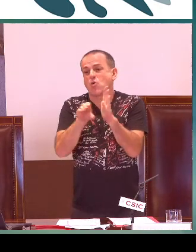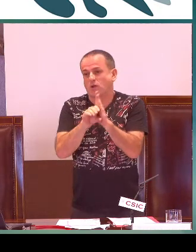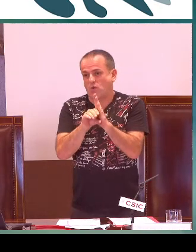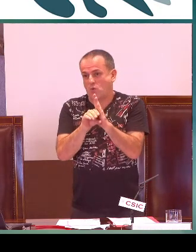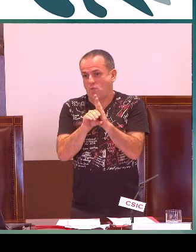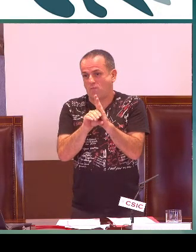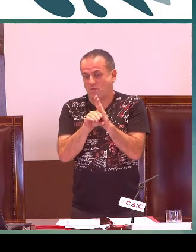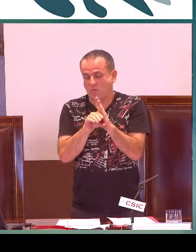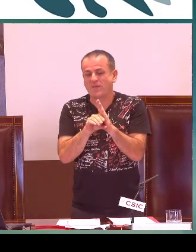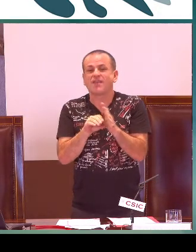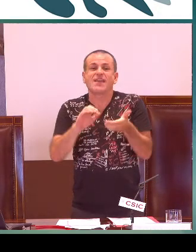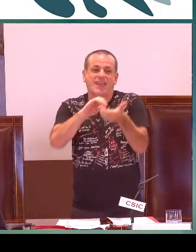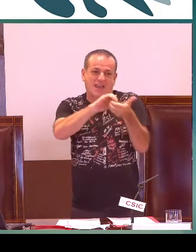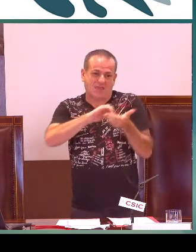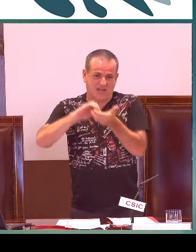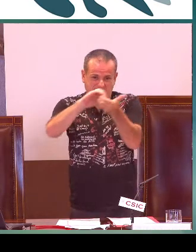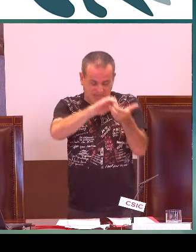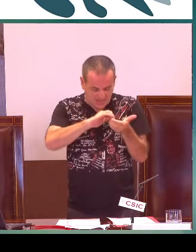y siguiendo el currículum